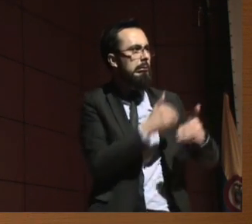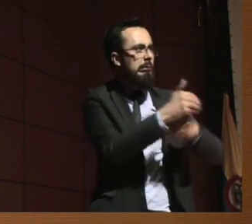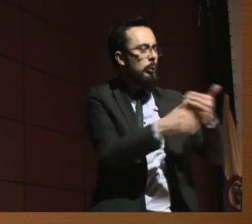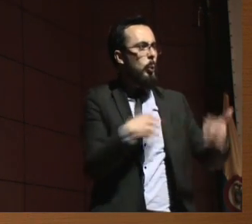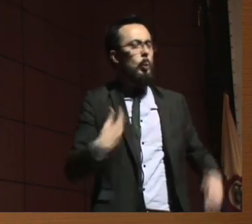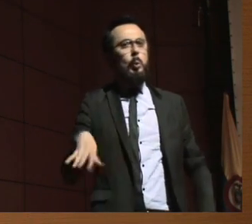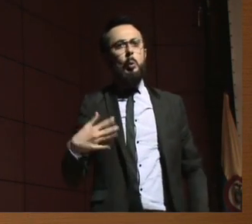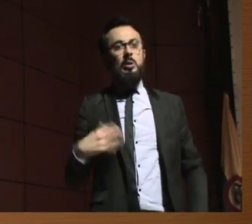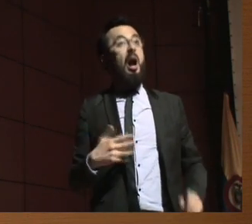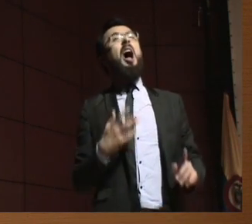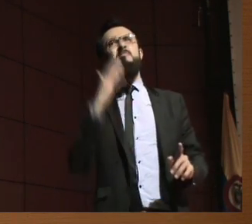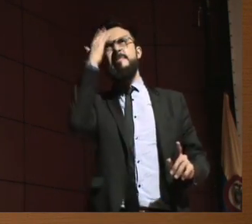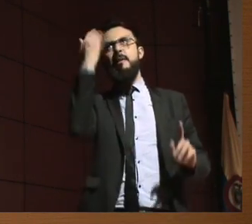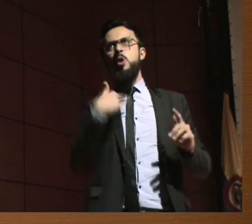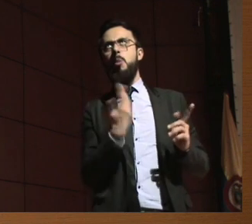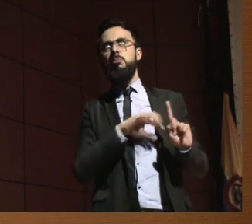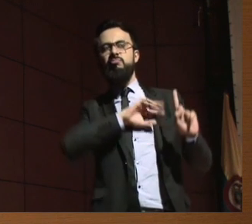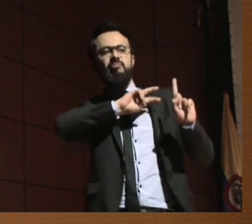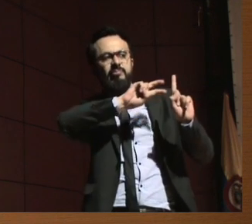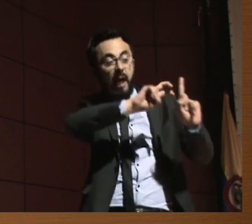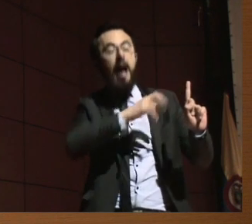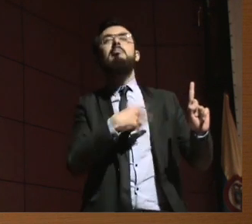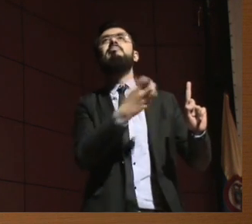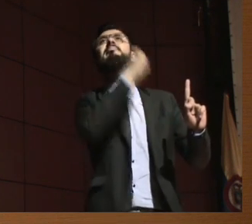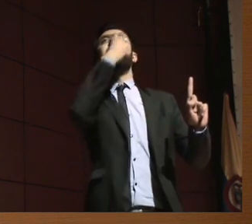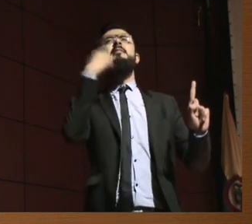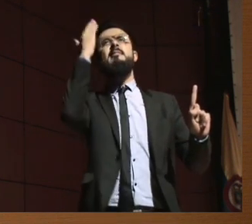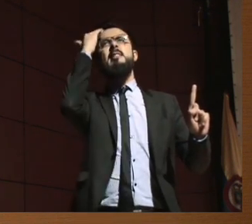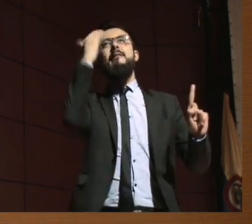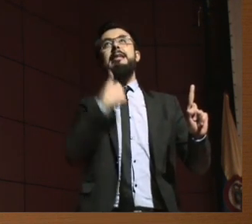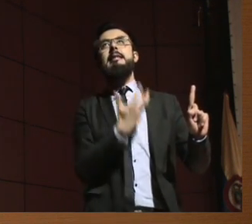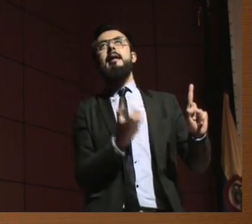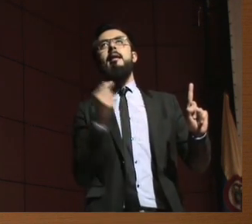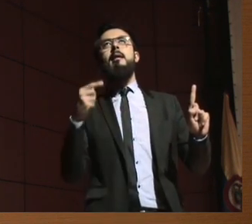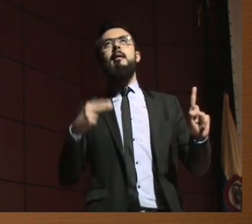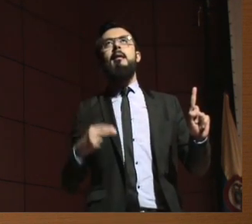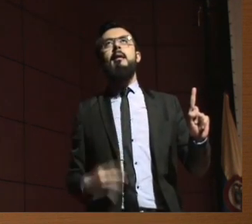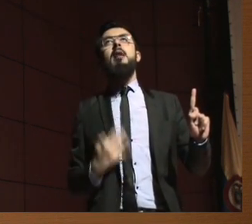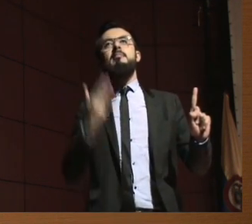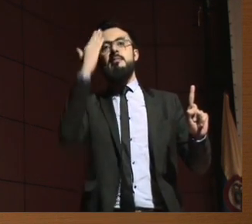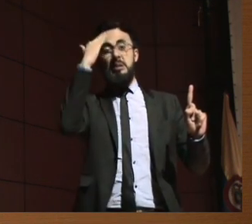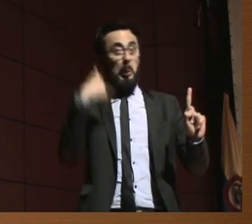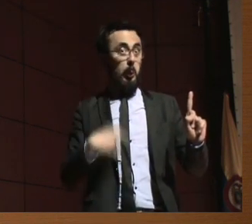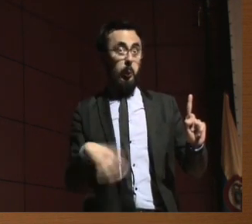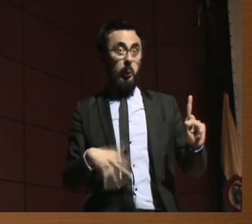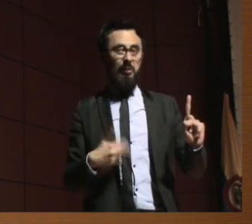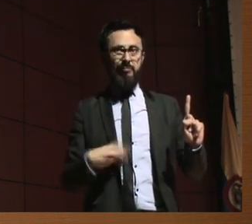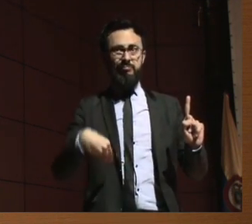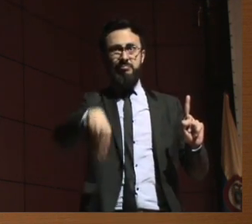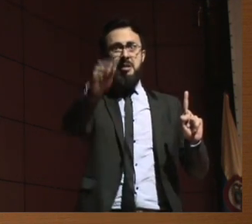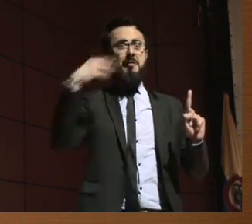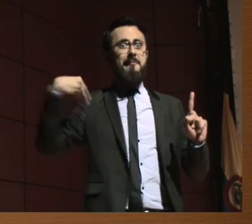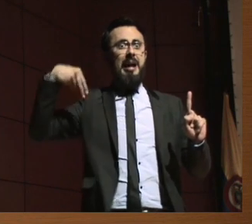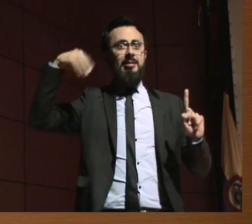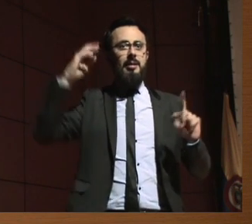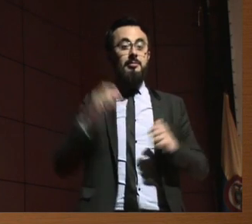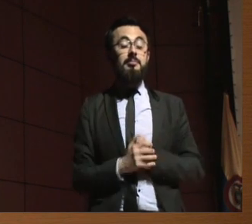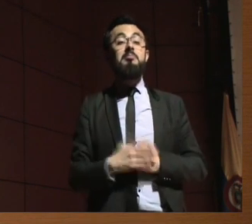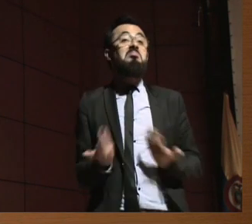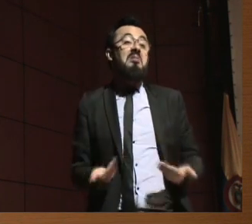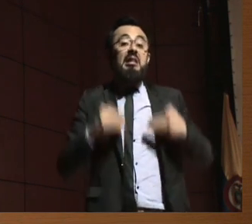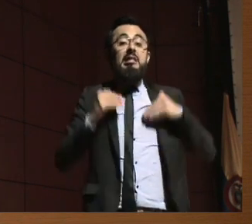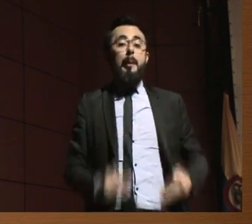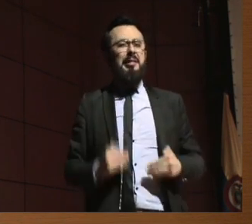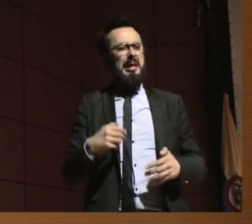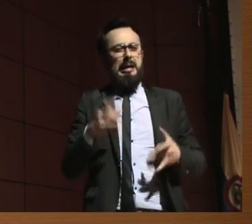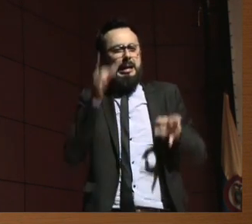Entonces, poder decir que una persona que tiene una discapacidad profunda, una discapacidad muy grave, no